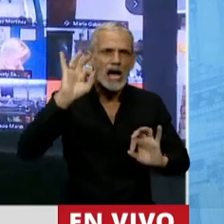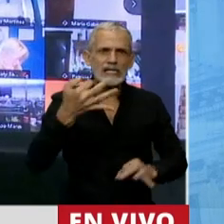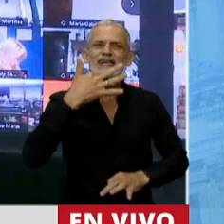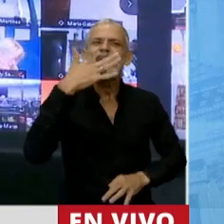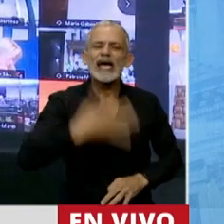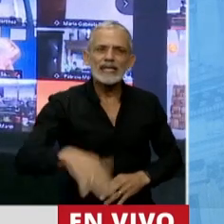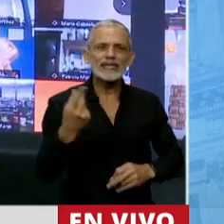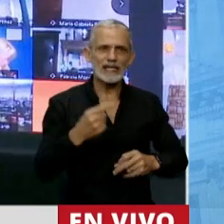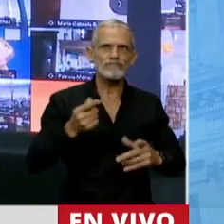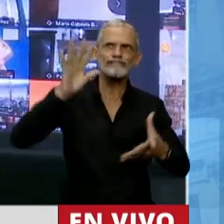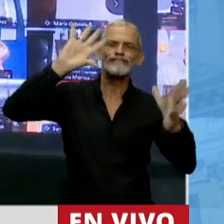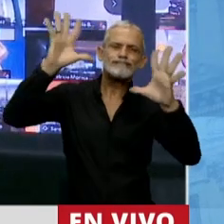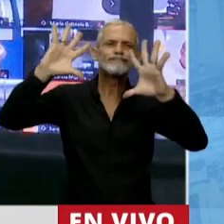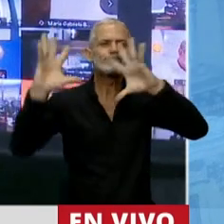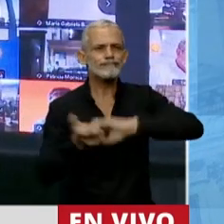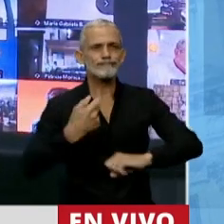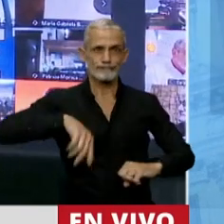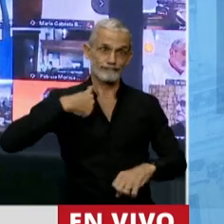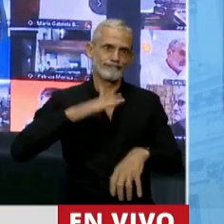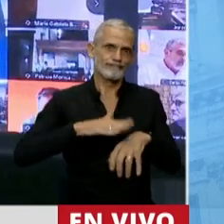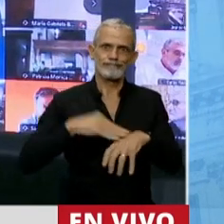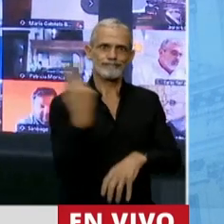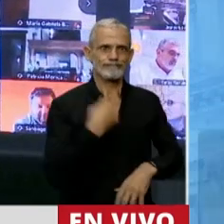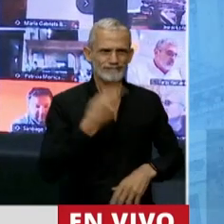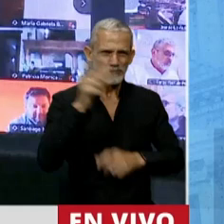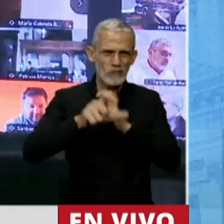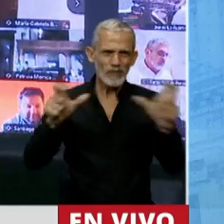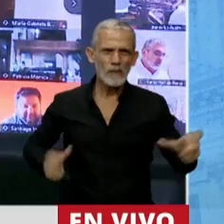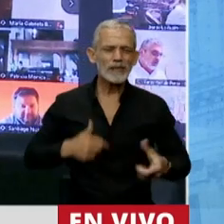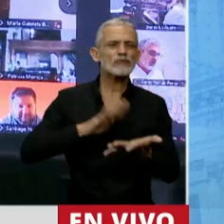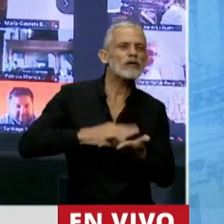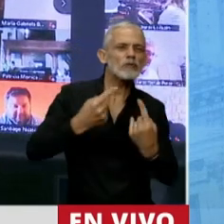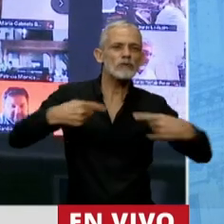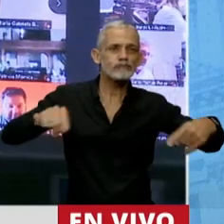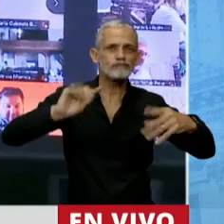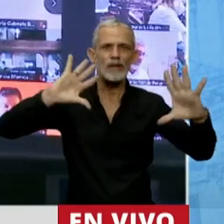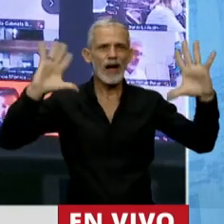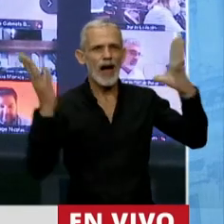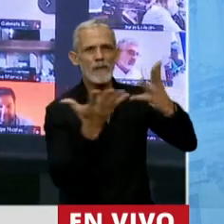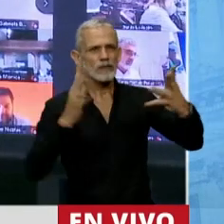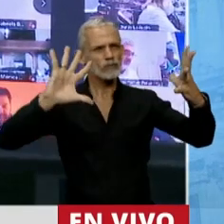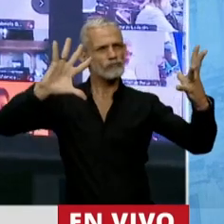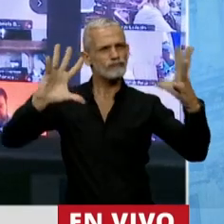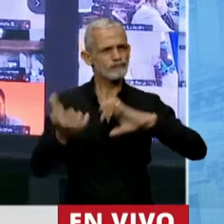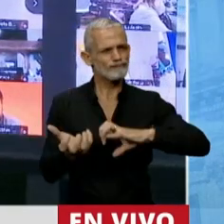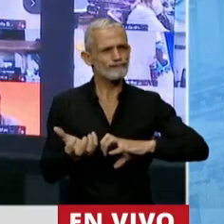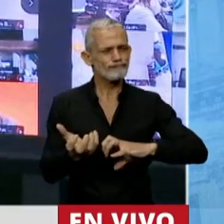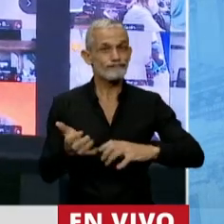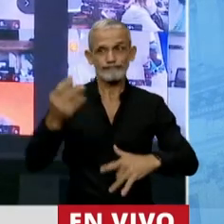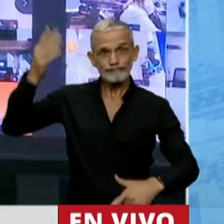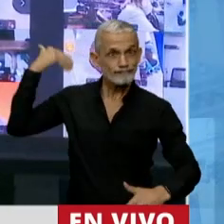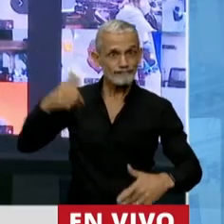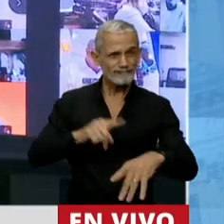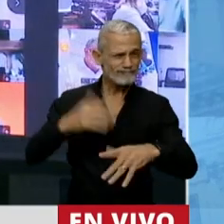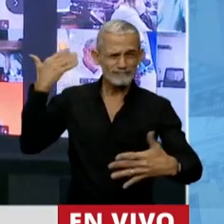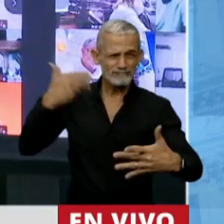de las consecuencias ambientales que la acción humana genera sobre la degradación del ambiente. Y por eso, hace un